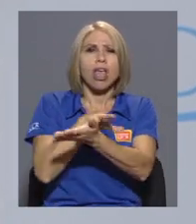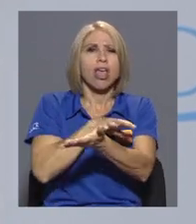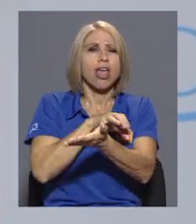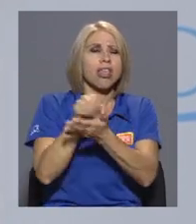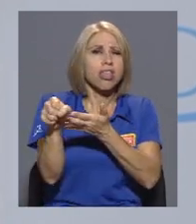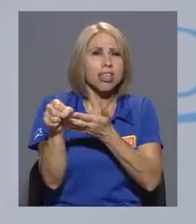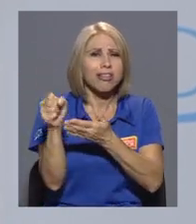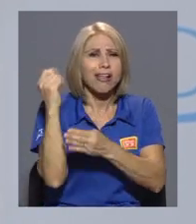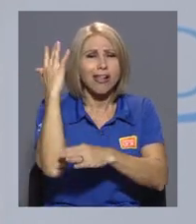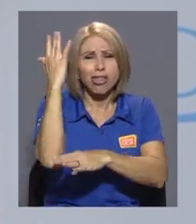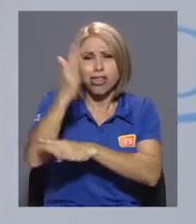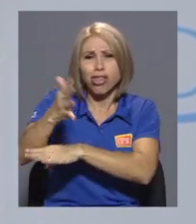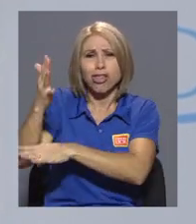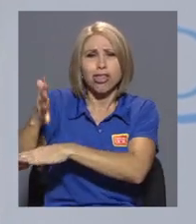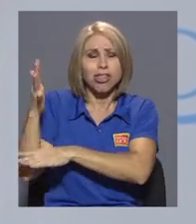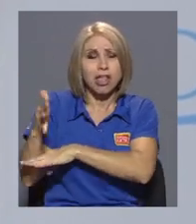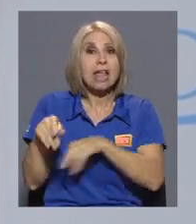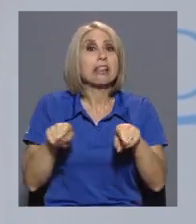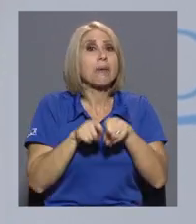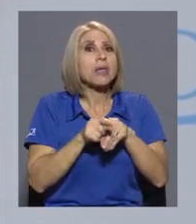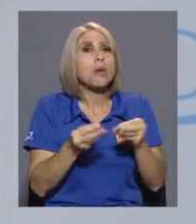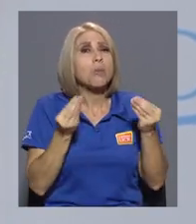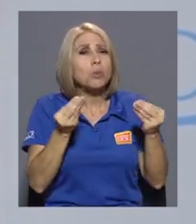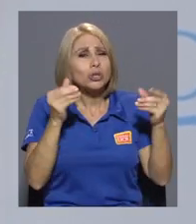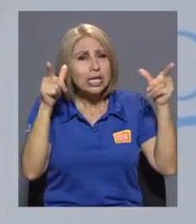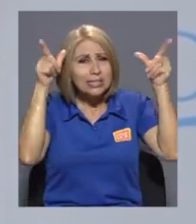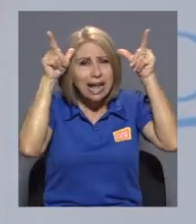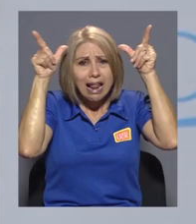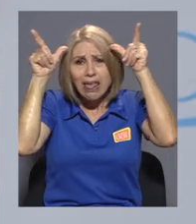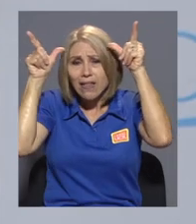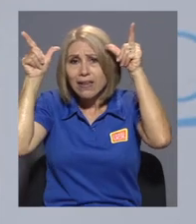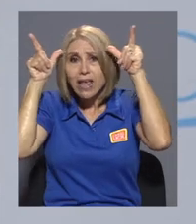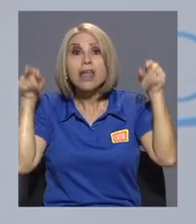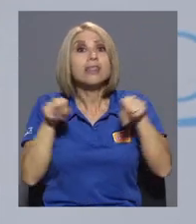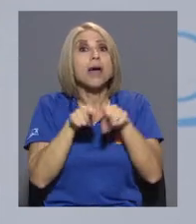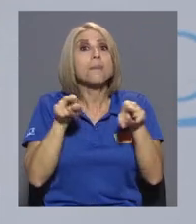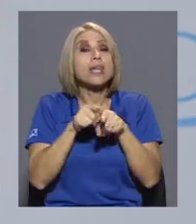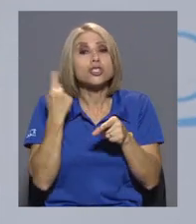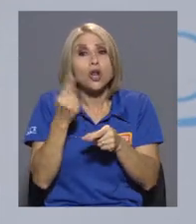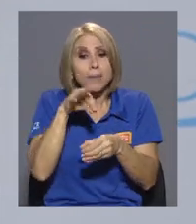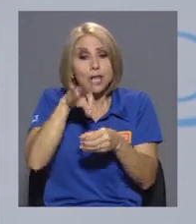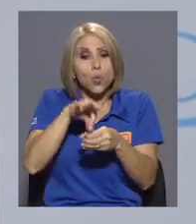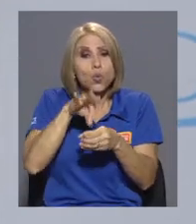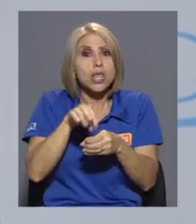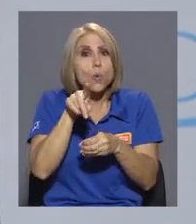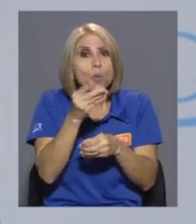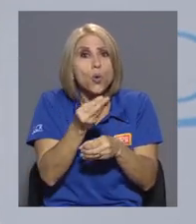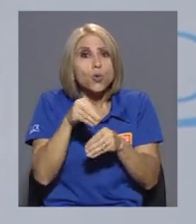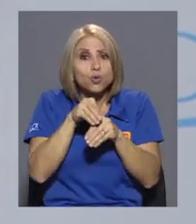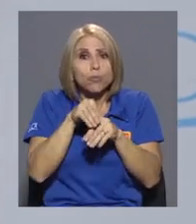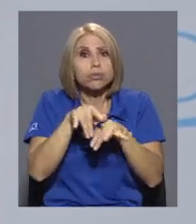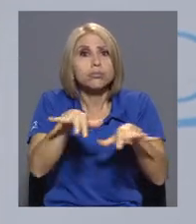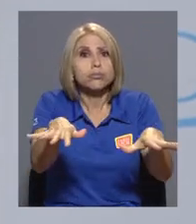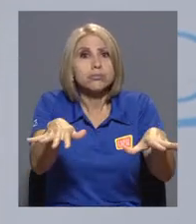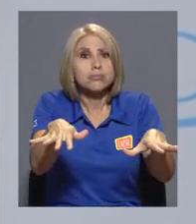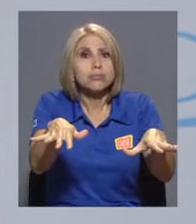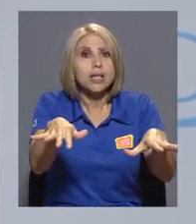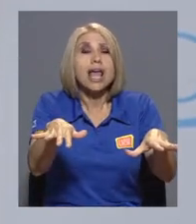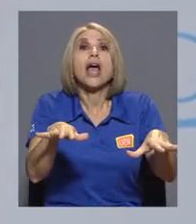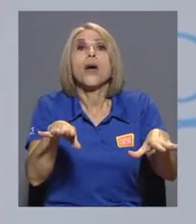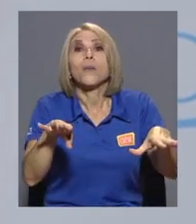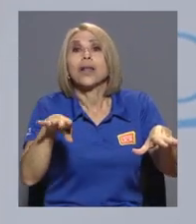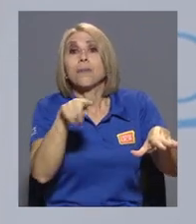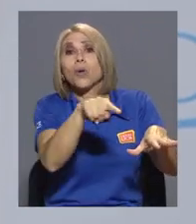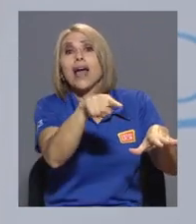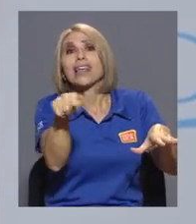extensiva ganadería, los monocultivos, por ejemplo, mariposarios que quedaron aislados como islas dentro